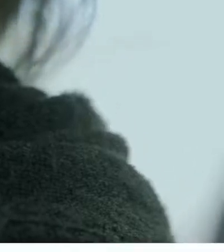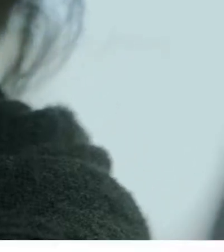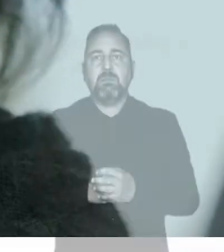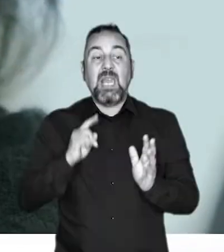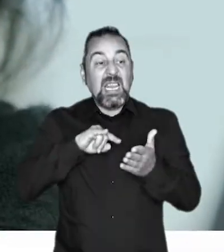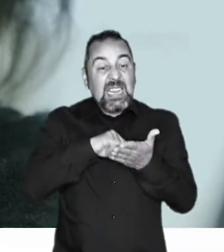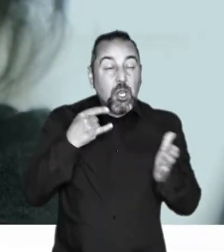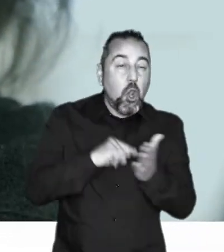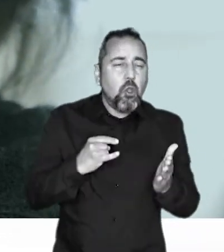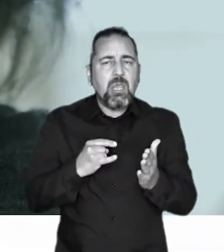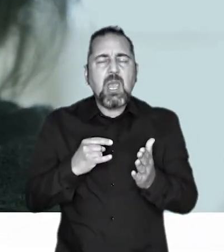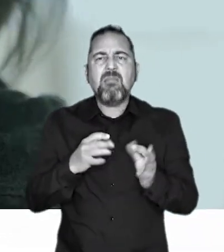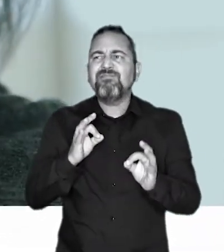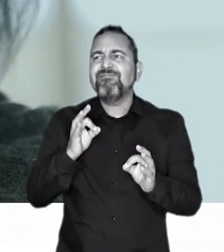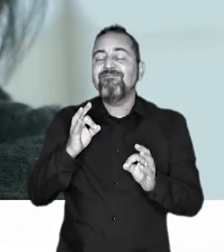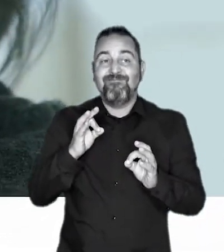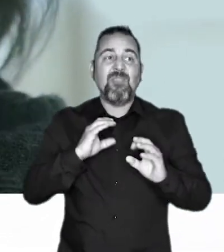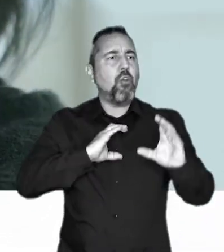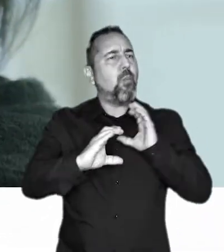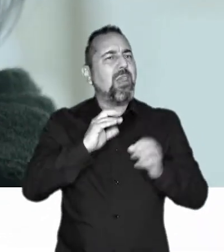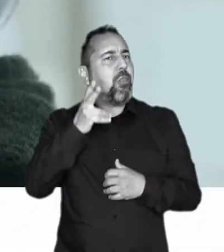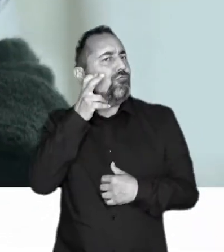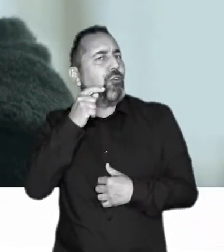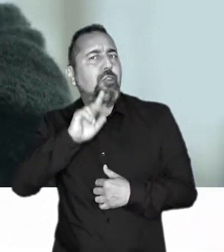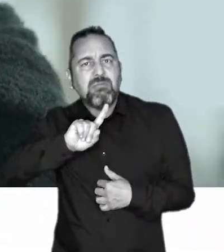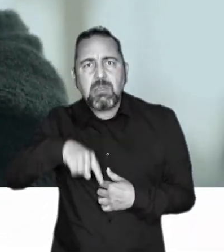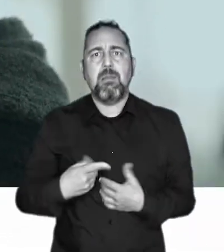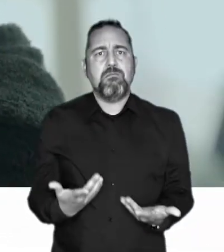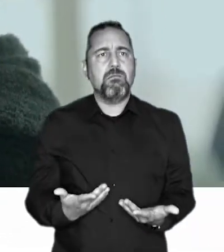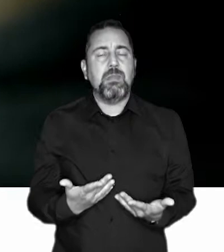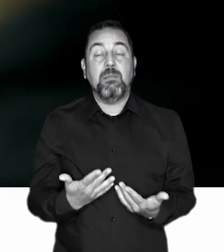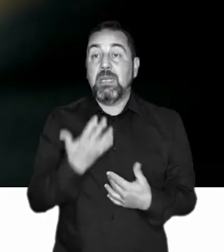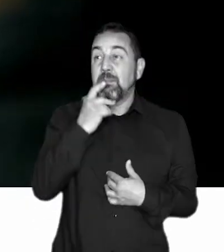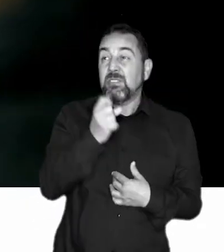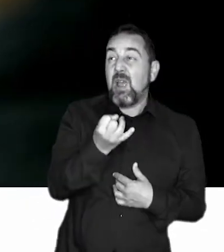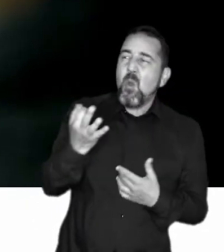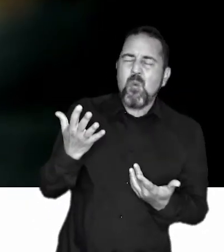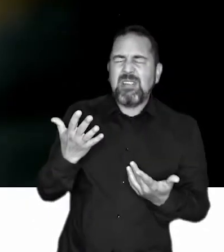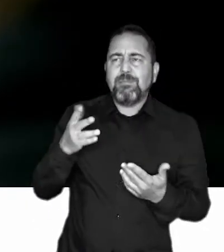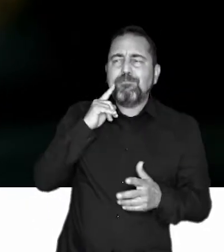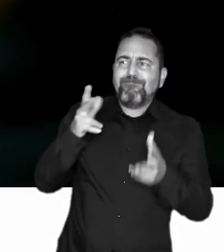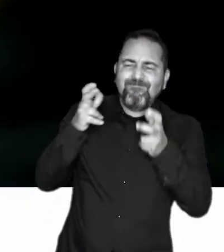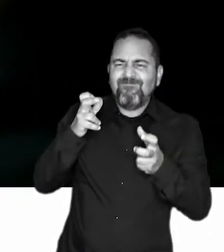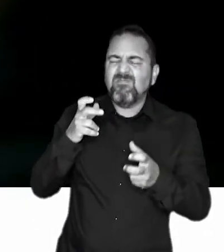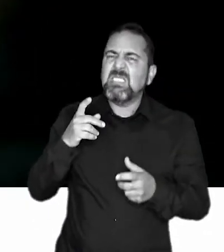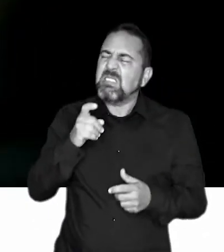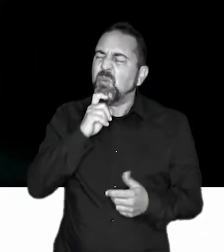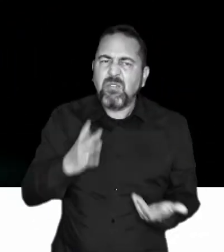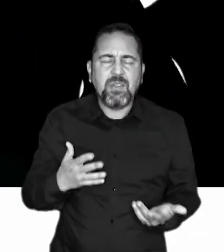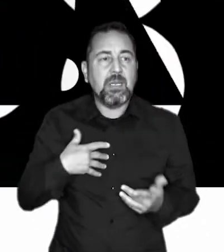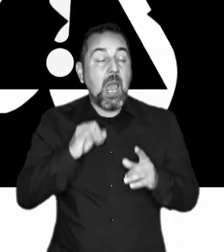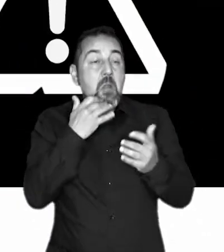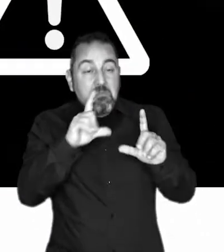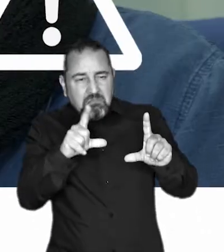En la tecnología, los sonidos son una forma más de comunicación, pero para algunas personas pueden ser difíciles de percibir.